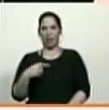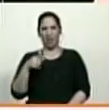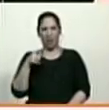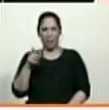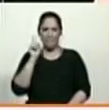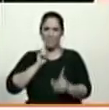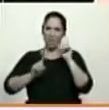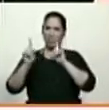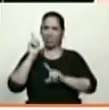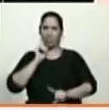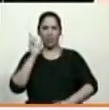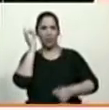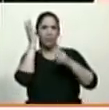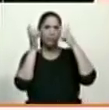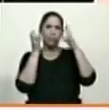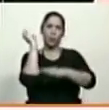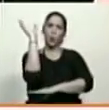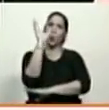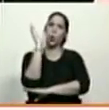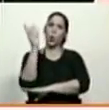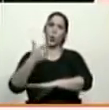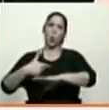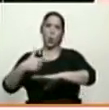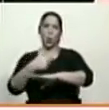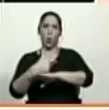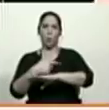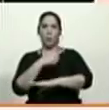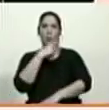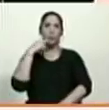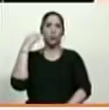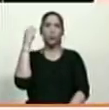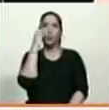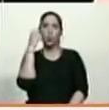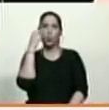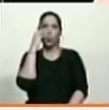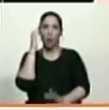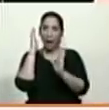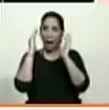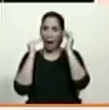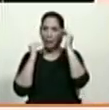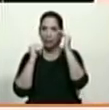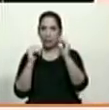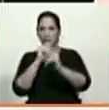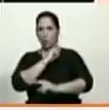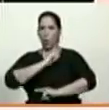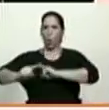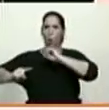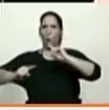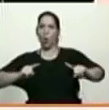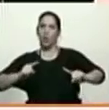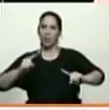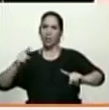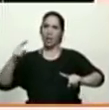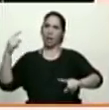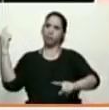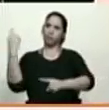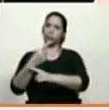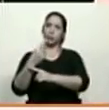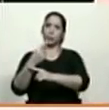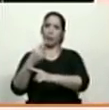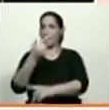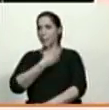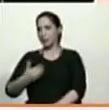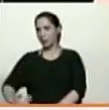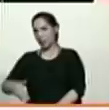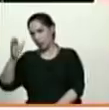que desde Colombia, el gobierno del señor Duque, atendiendo las órdenes que le dio el presidente Donald